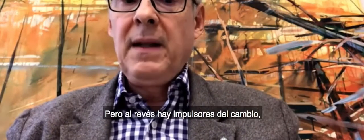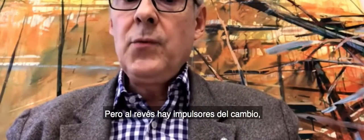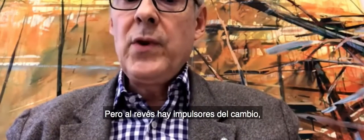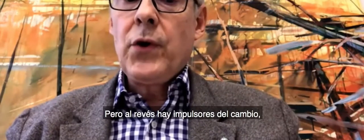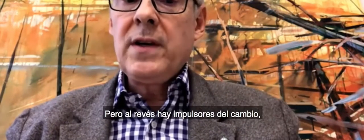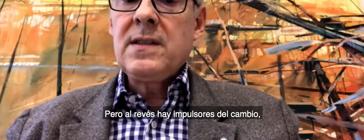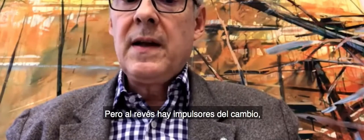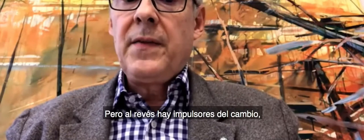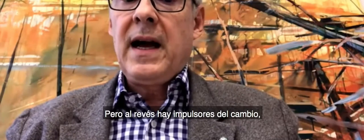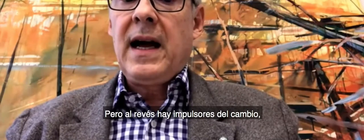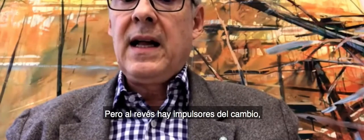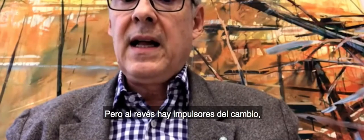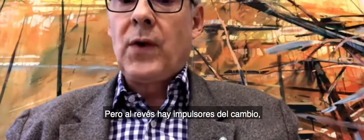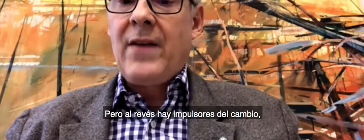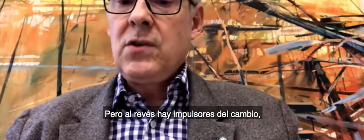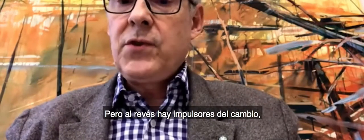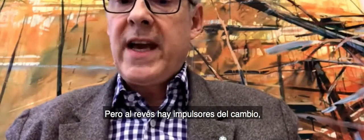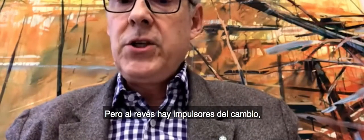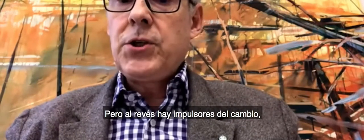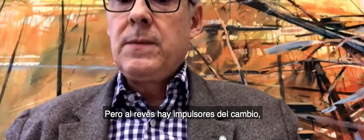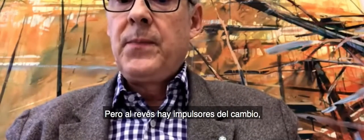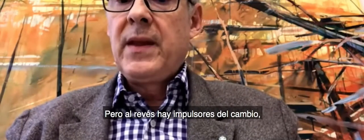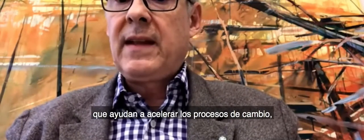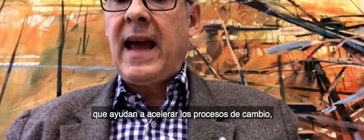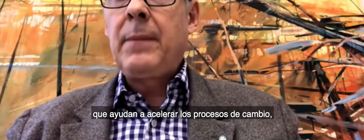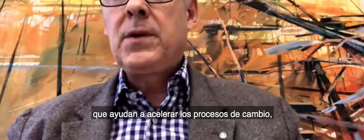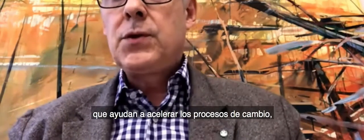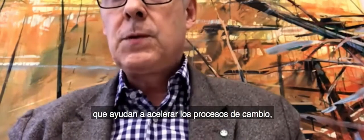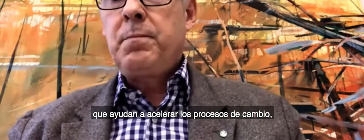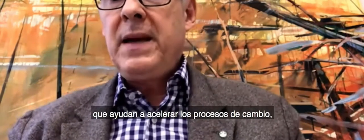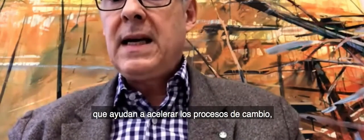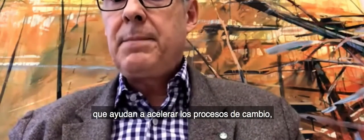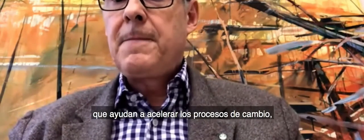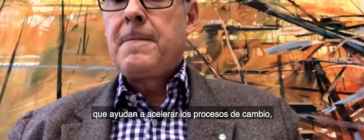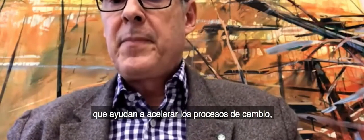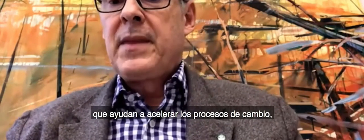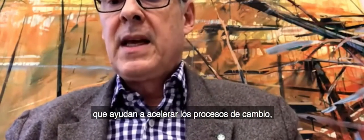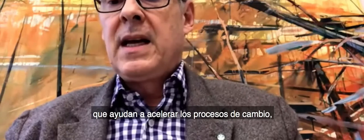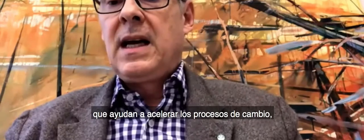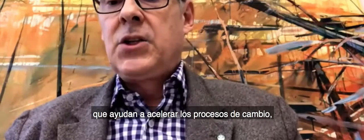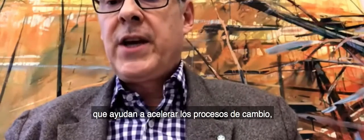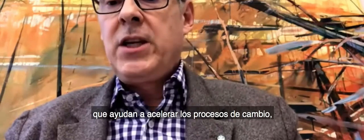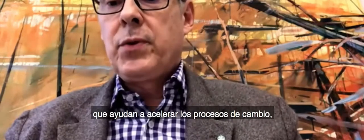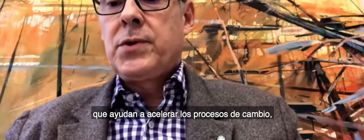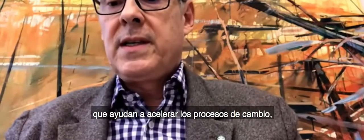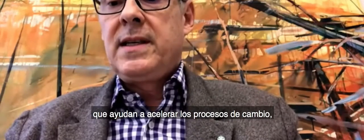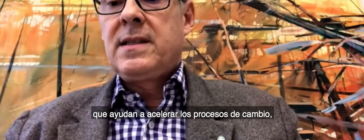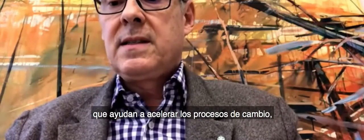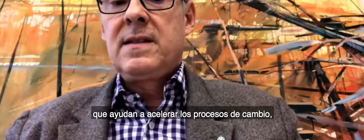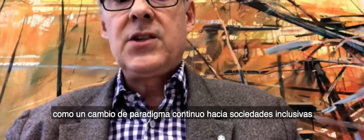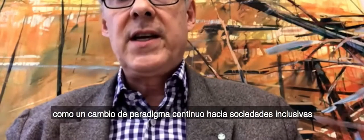But in reverse, there are drivers of change that help to speed up change